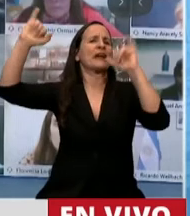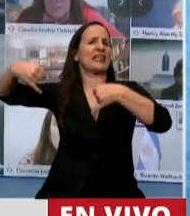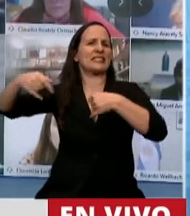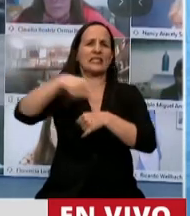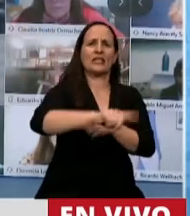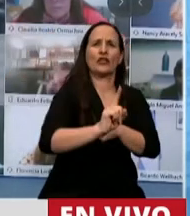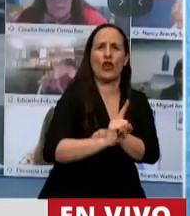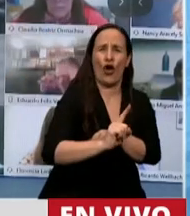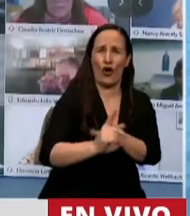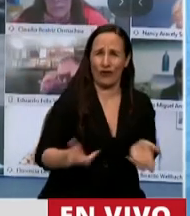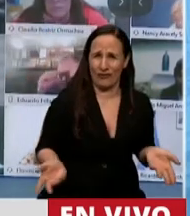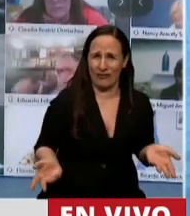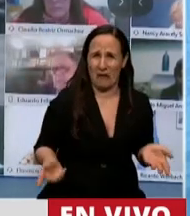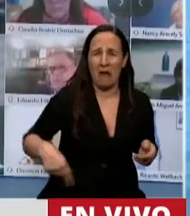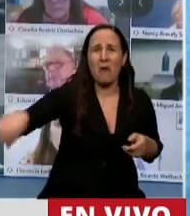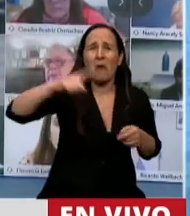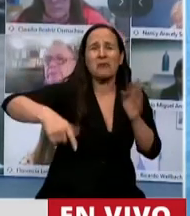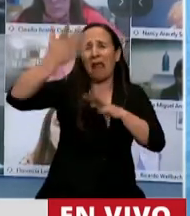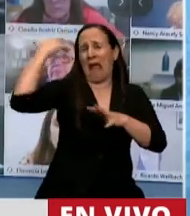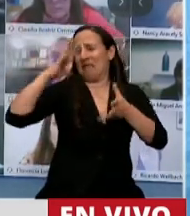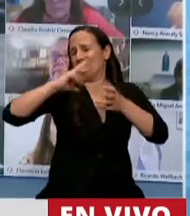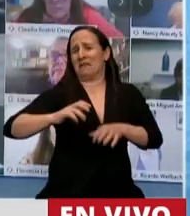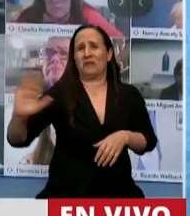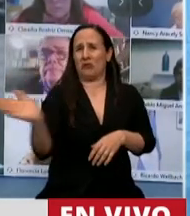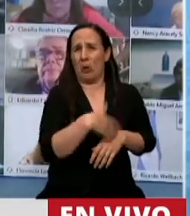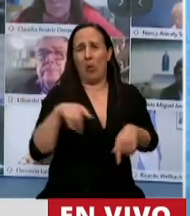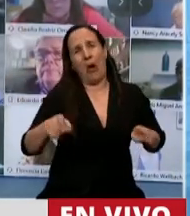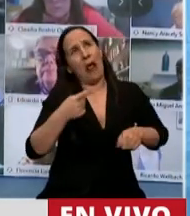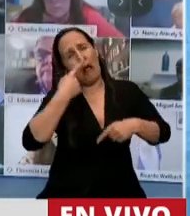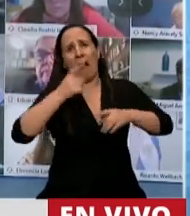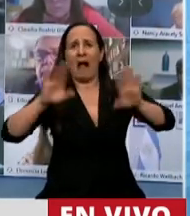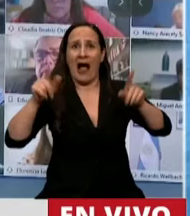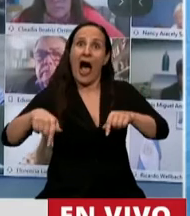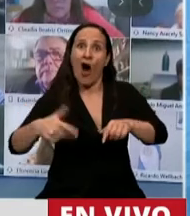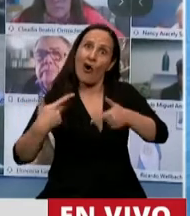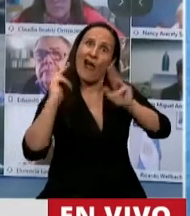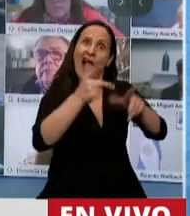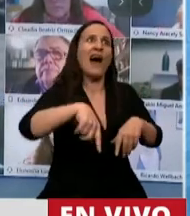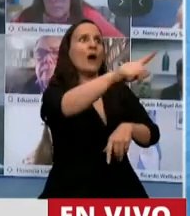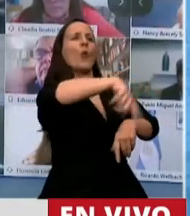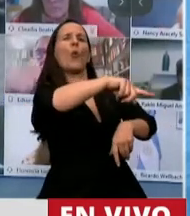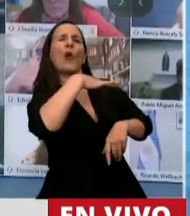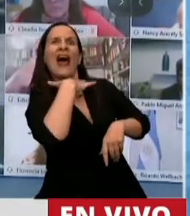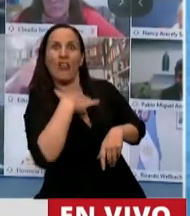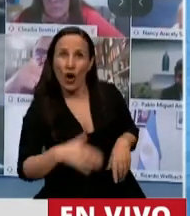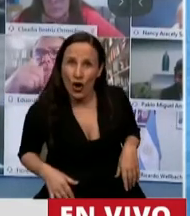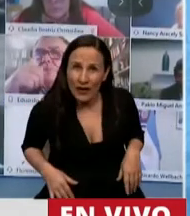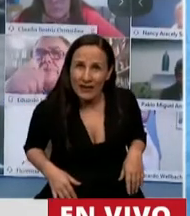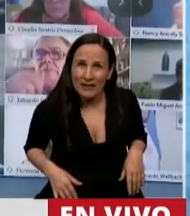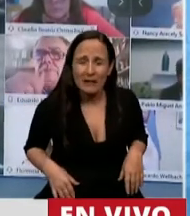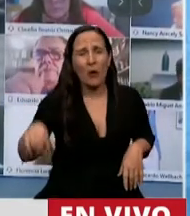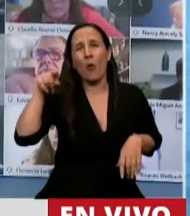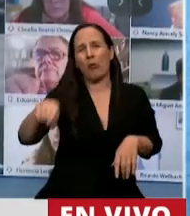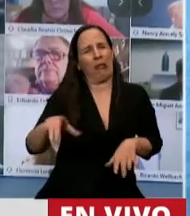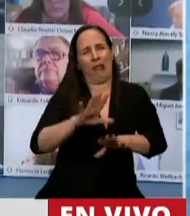Colonializaron todo. Y no les importó. Y vienen a decirnos a nosotros, ladrones, son irrespetuosos e